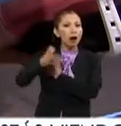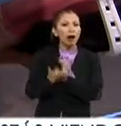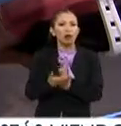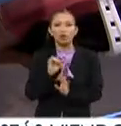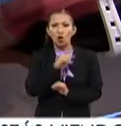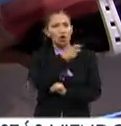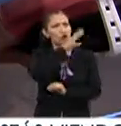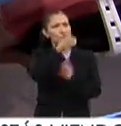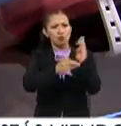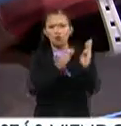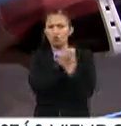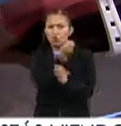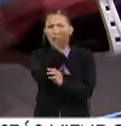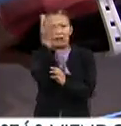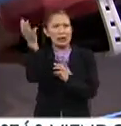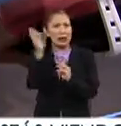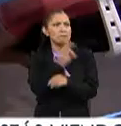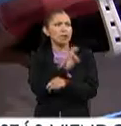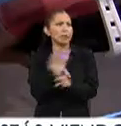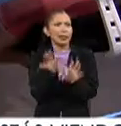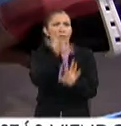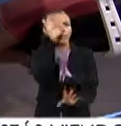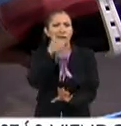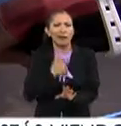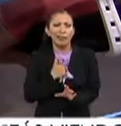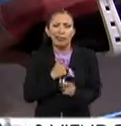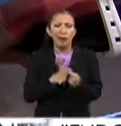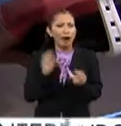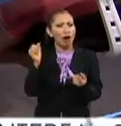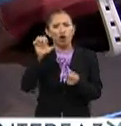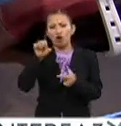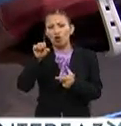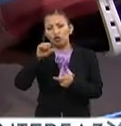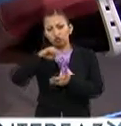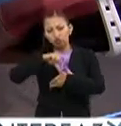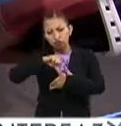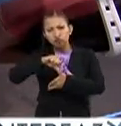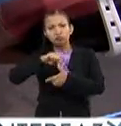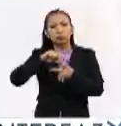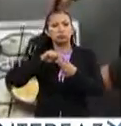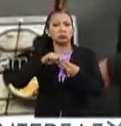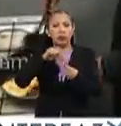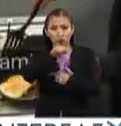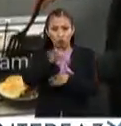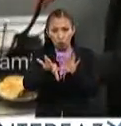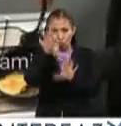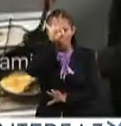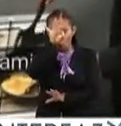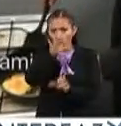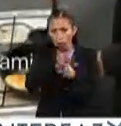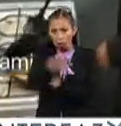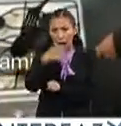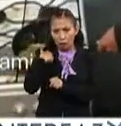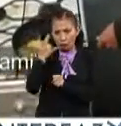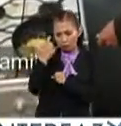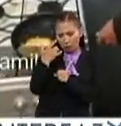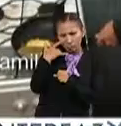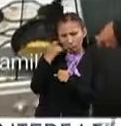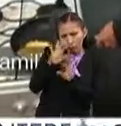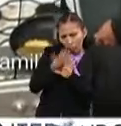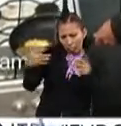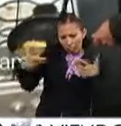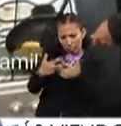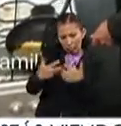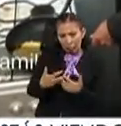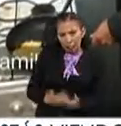No, hacen prácticamente todo el mundo. O sea, también para ir a Canadá, a Sudamérica. Sí, sí. Y ustedes eligen a partir de ahí, entonces, ¿cuál les acomoda,